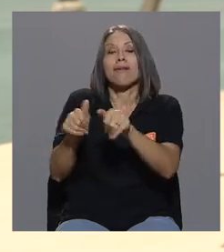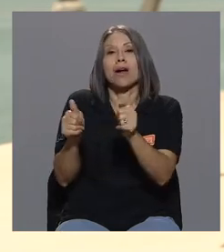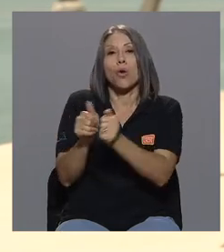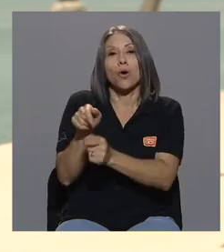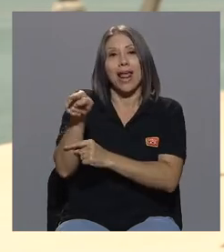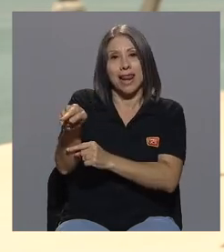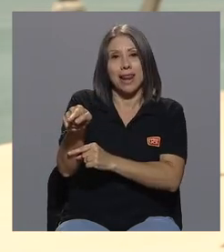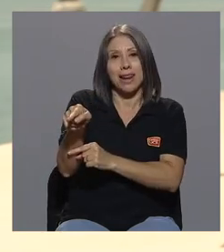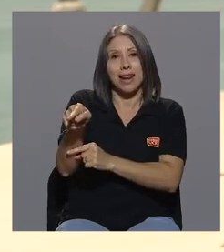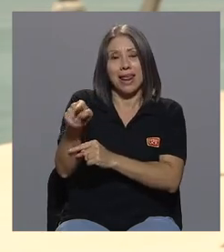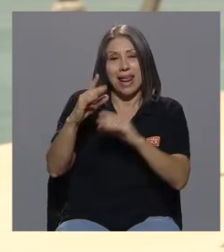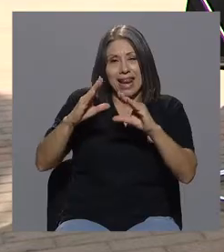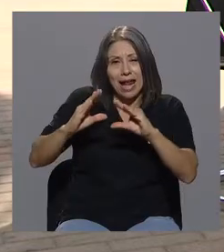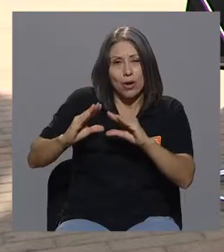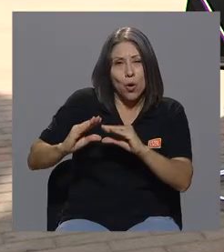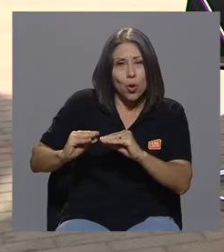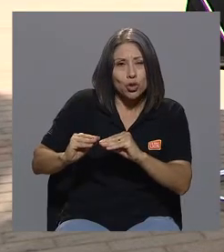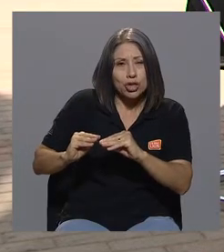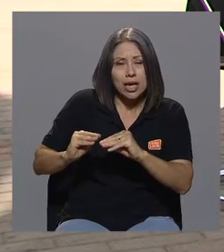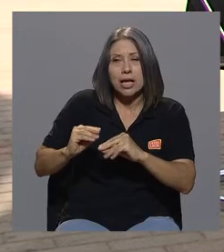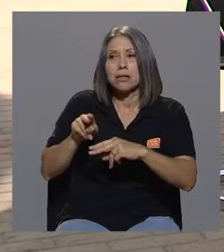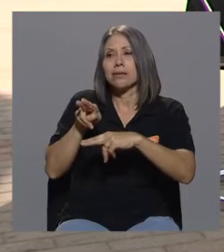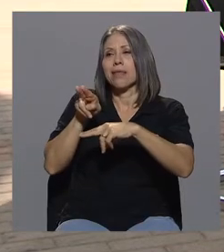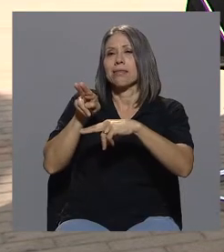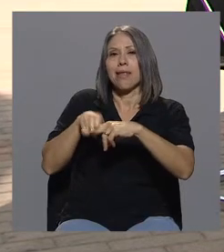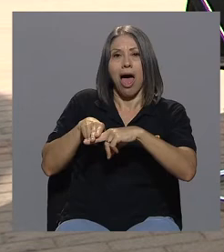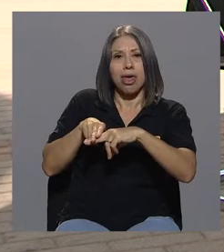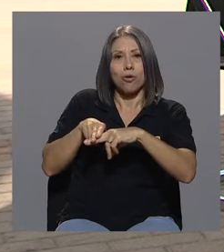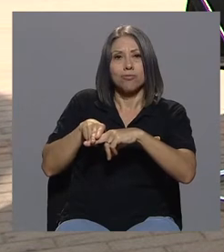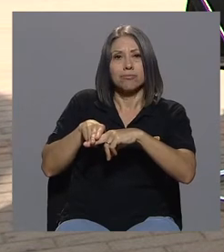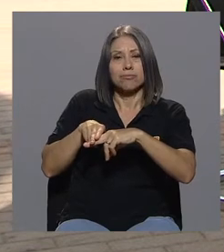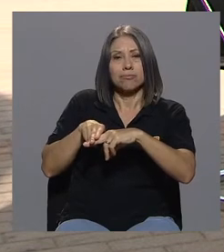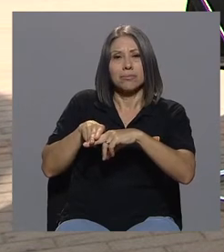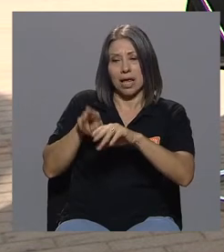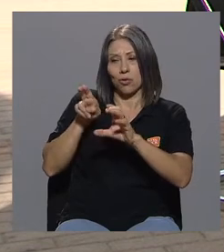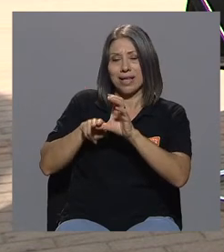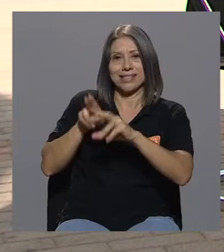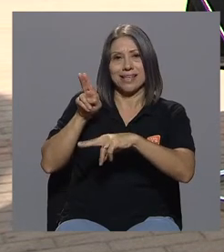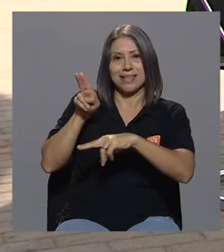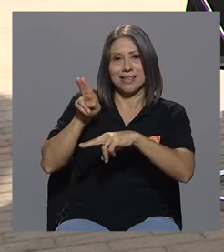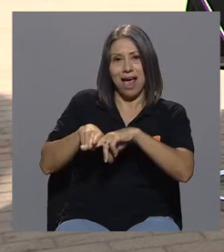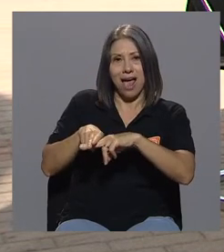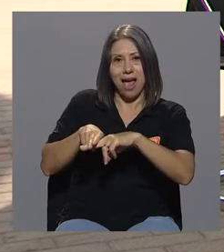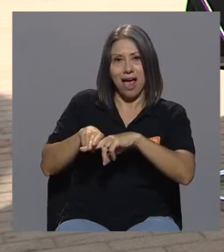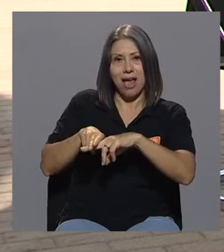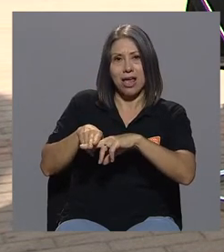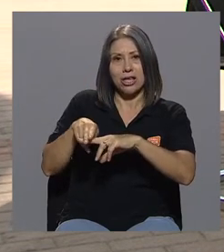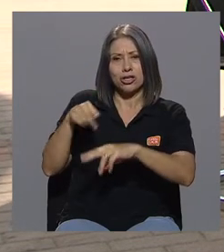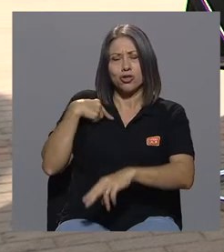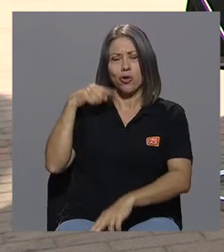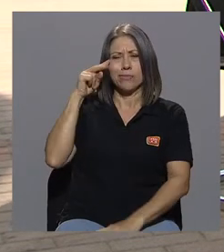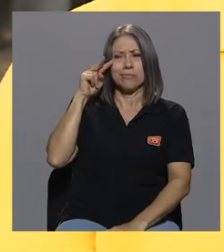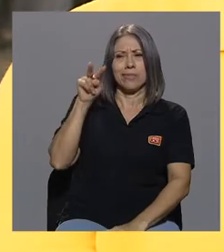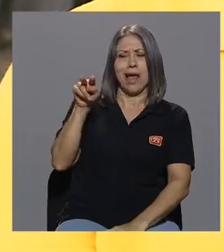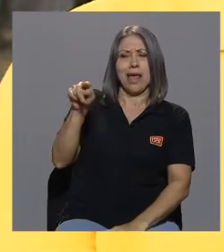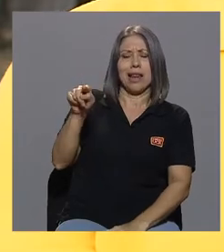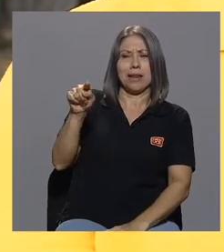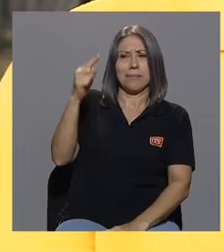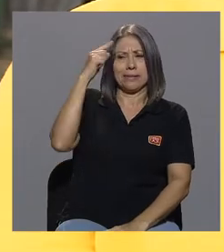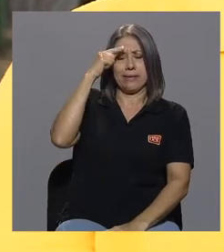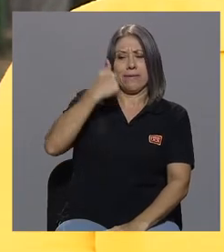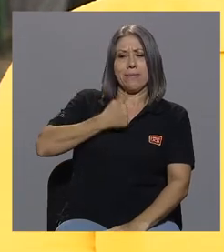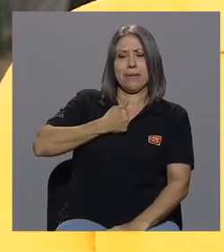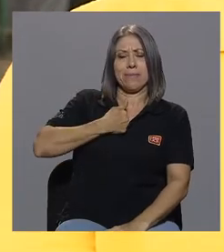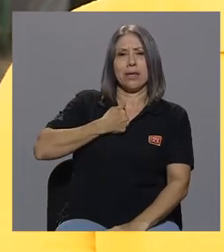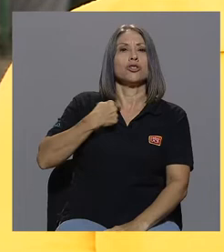en la noche, sentado en una silla. Me proyectaba en él. Y yo decía, bueno, esto es lo que